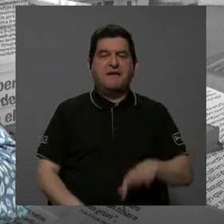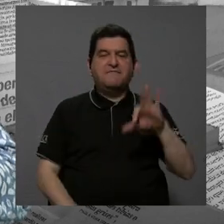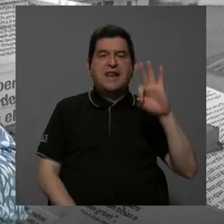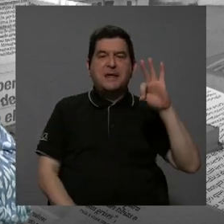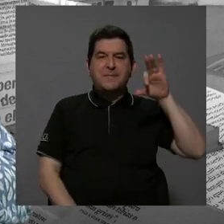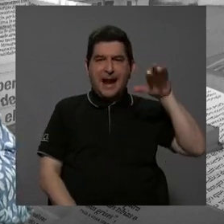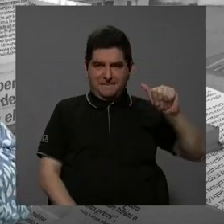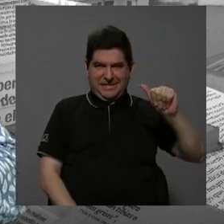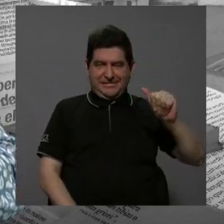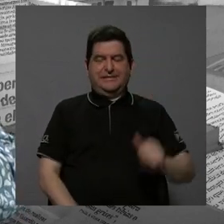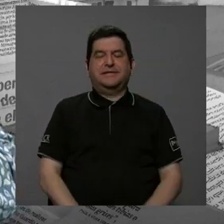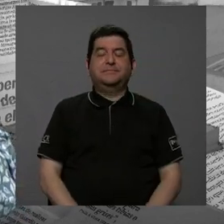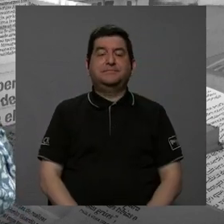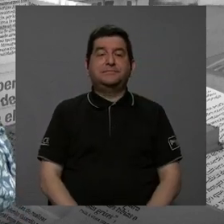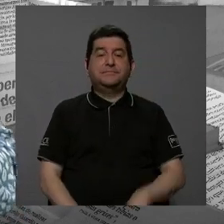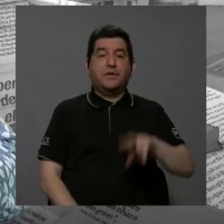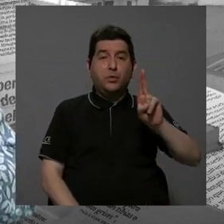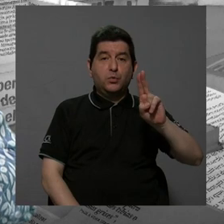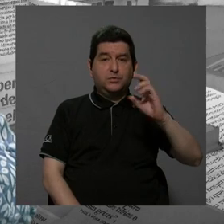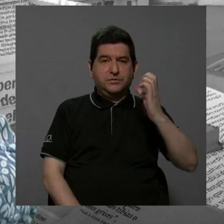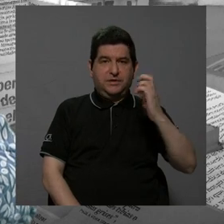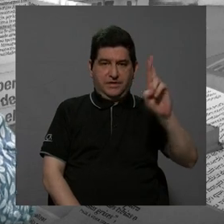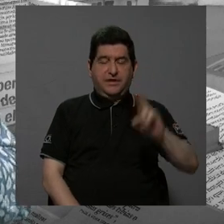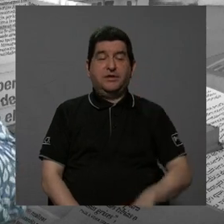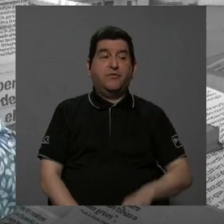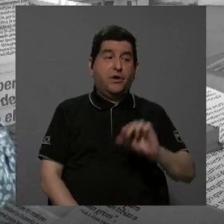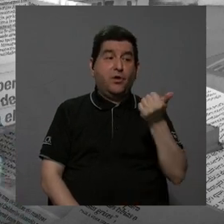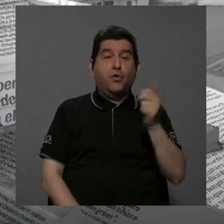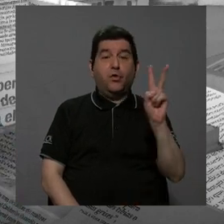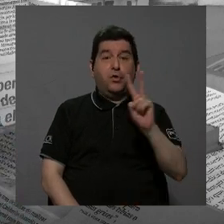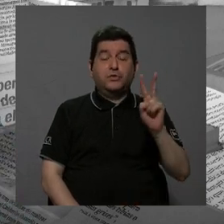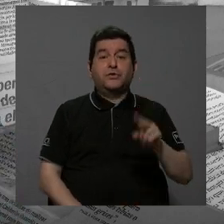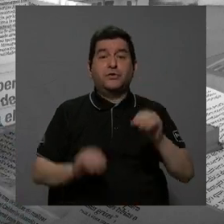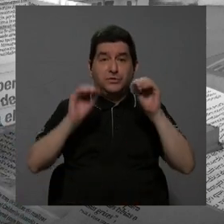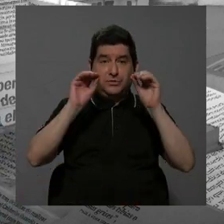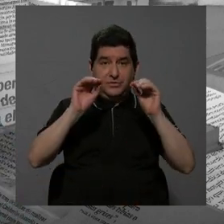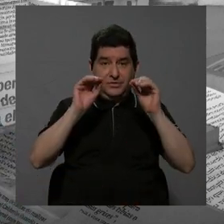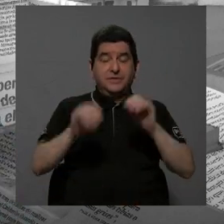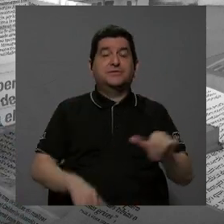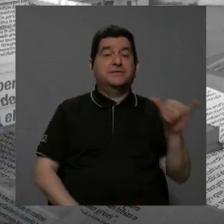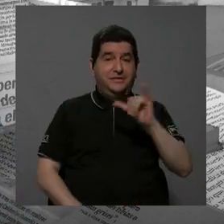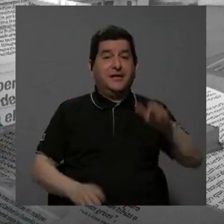Alpizar, de la Universidad de Costa Rica, porque hay otros vicerectores de docencia.